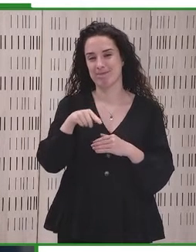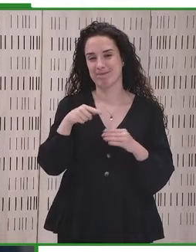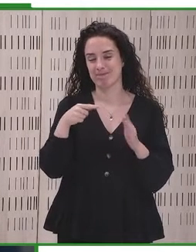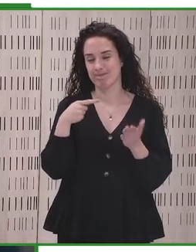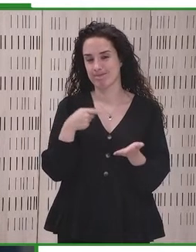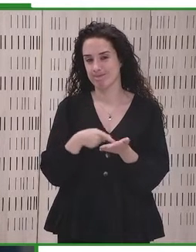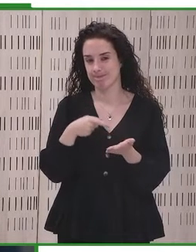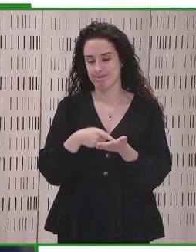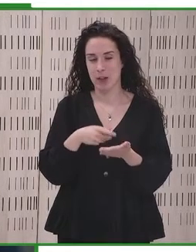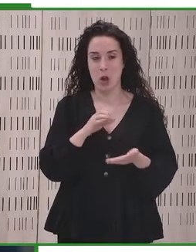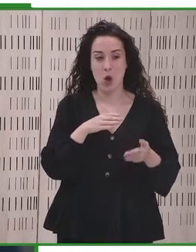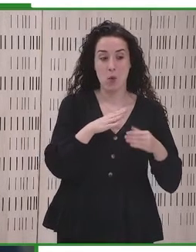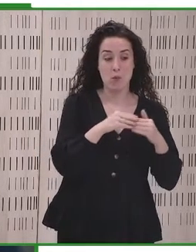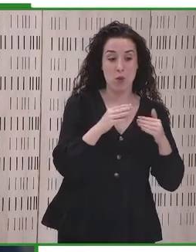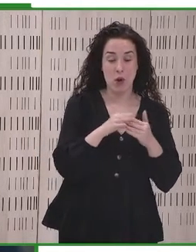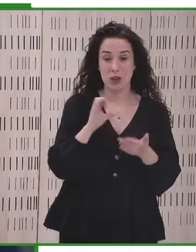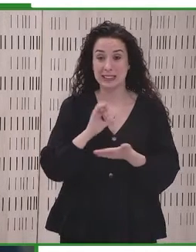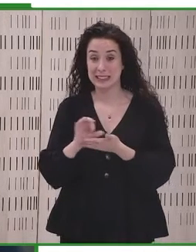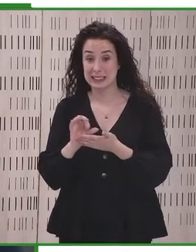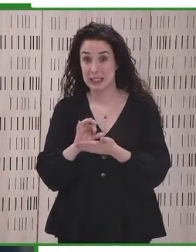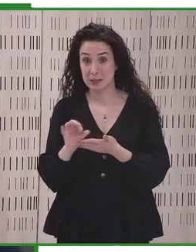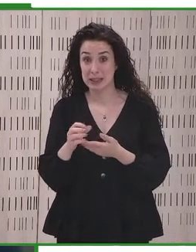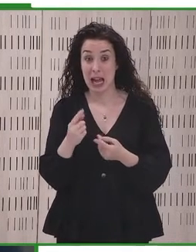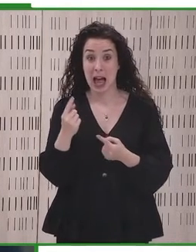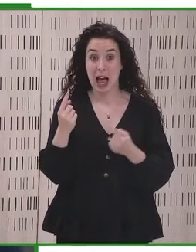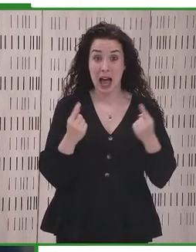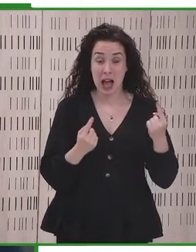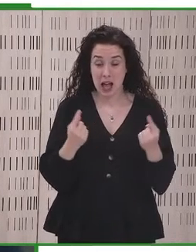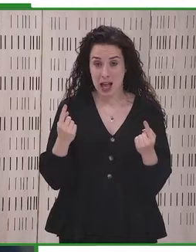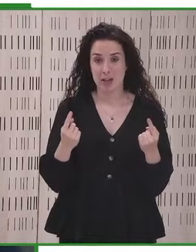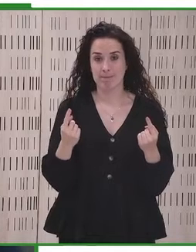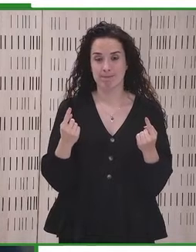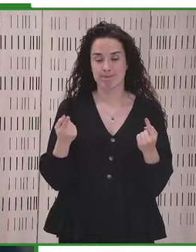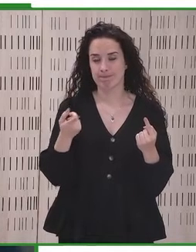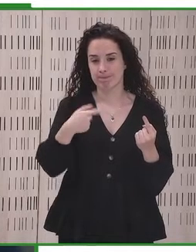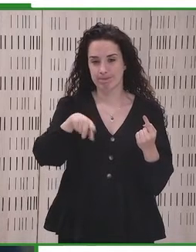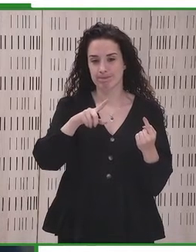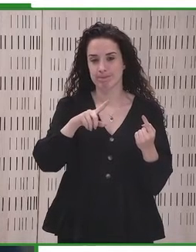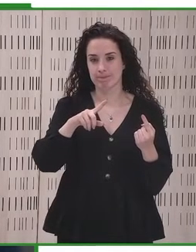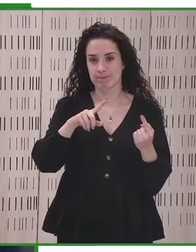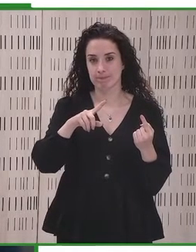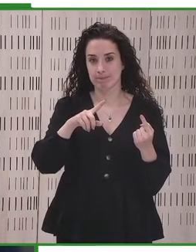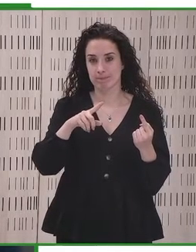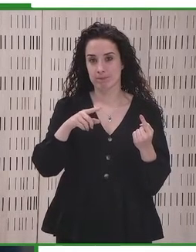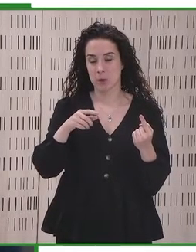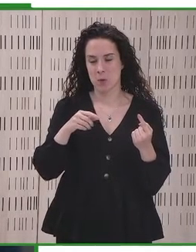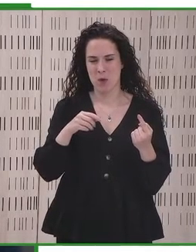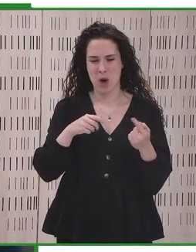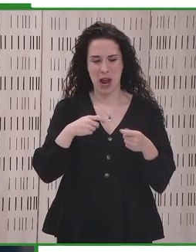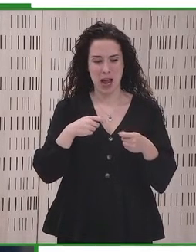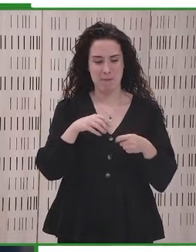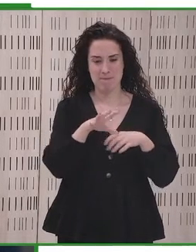of Accessibility that controls services